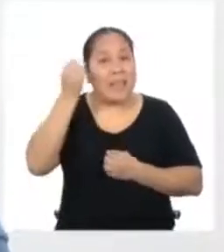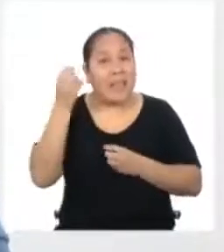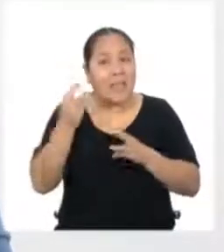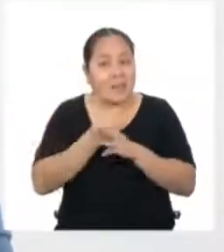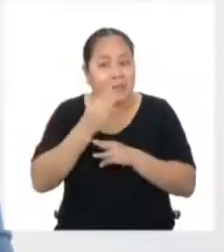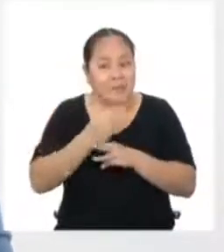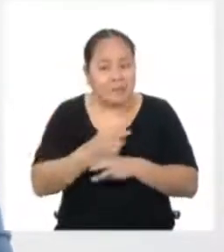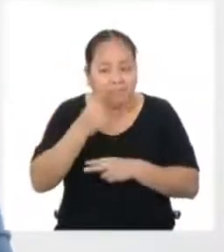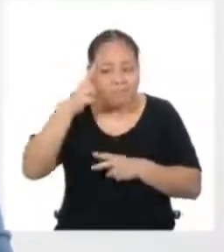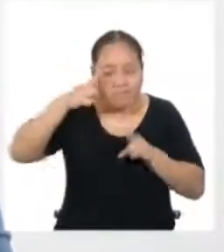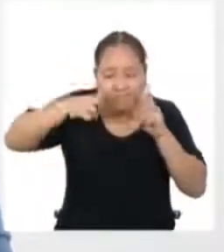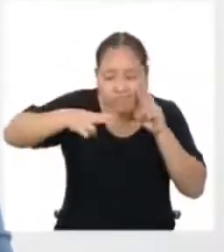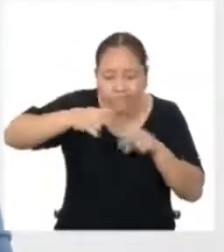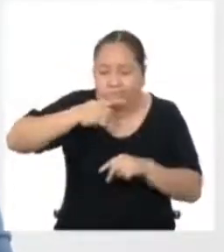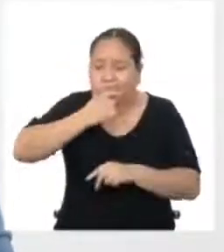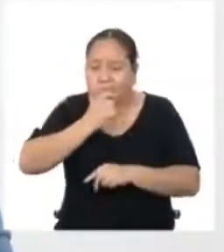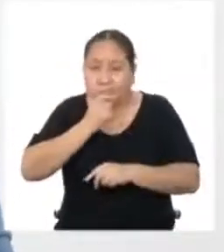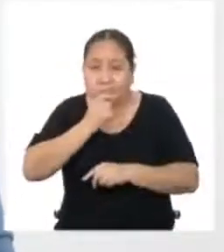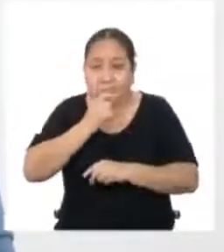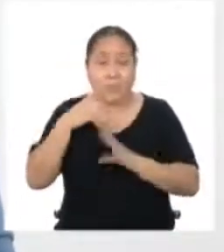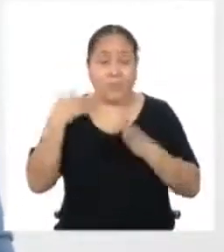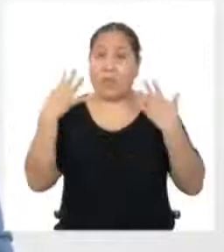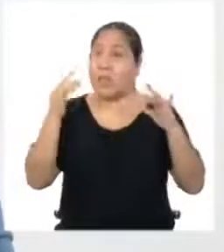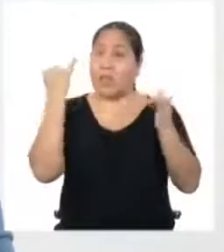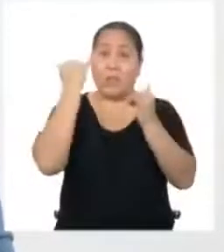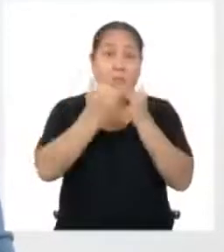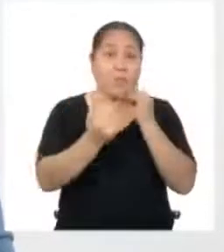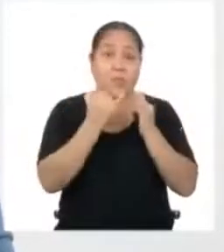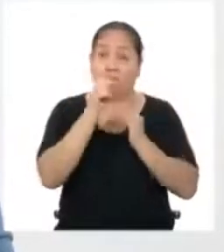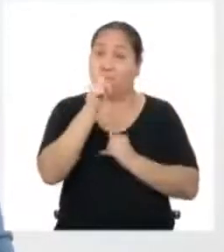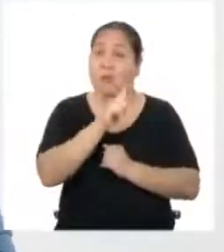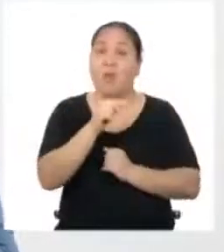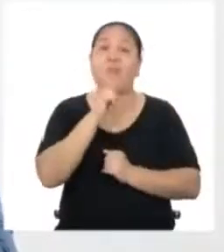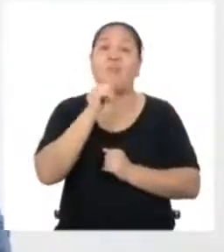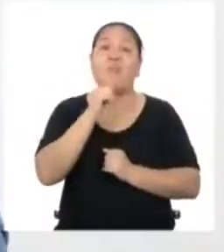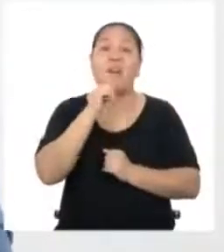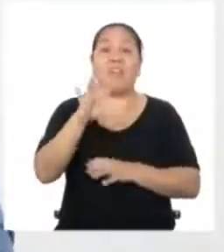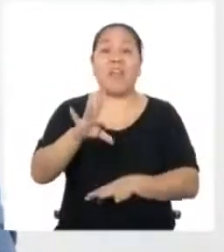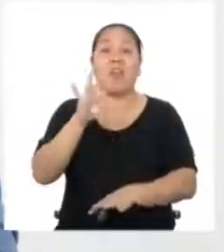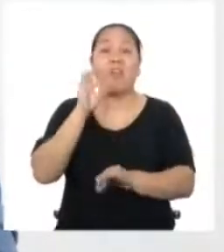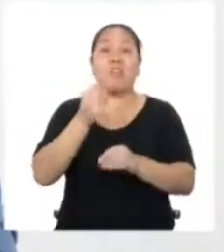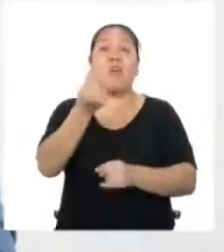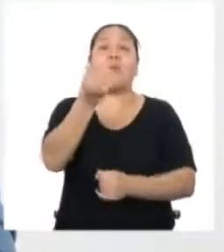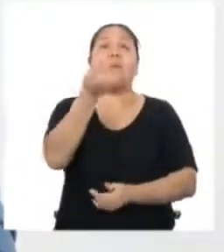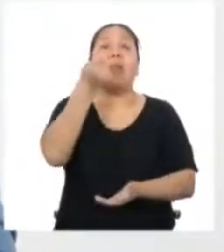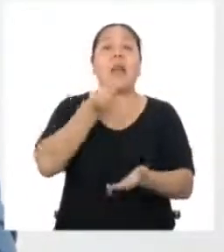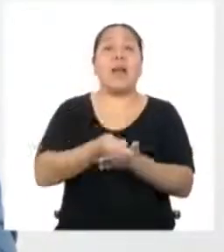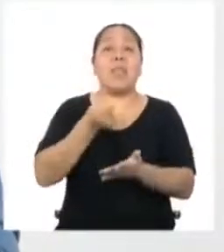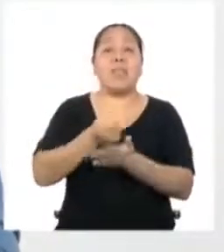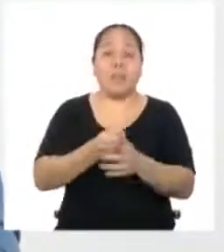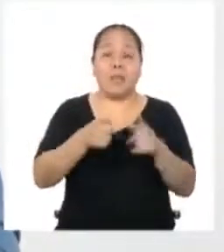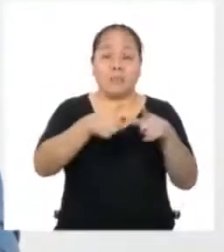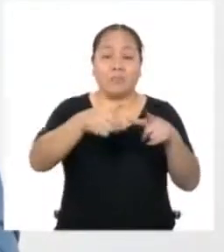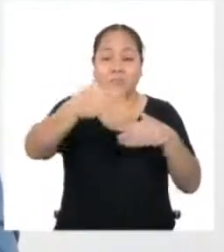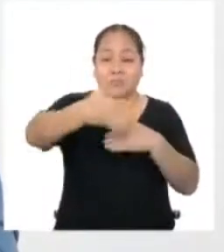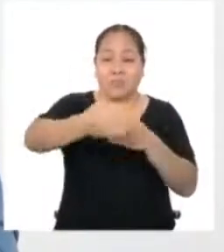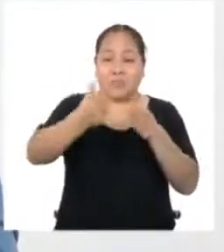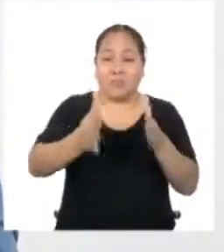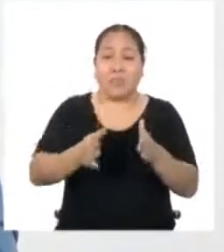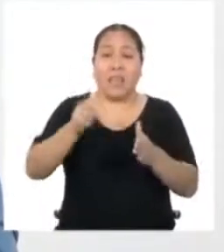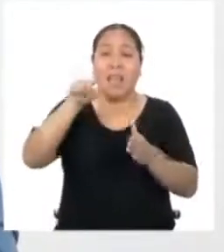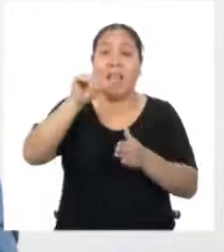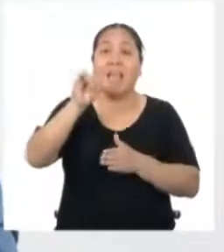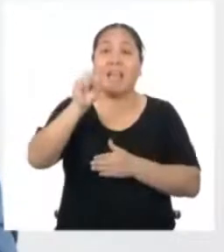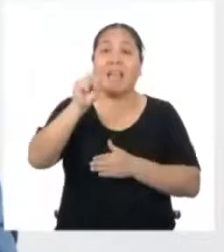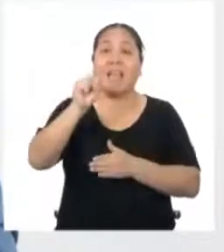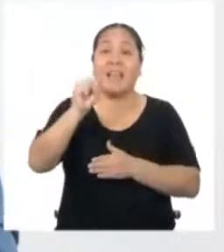lógica Pero no cantemos victoria Aún nos falta encontrar el costo total de la instalación del GRAS ¿Cuál es